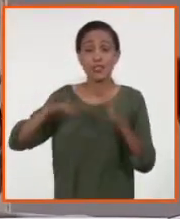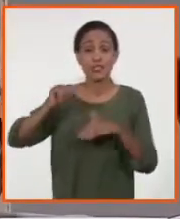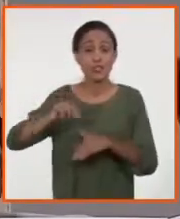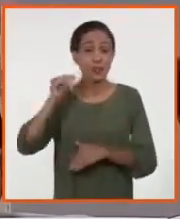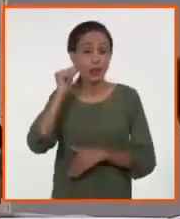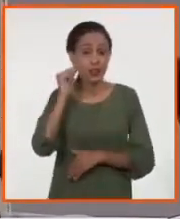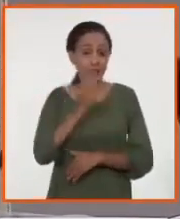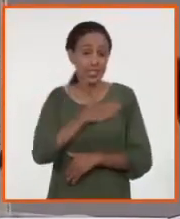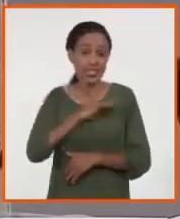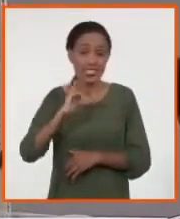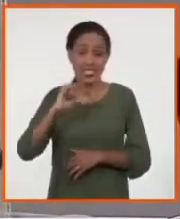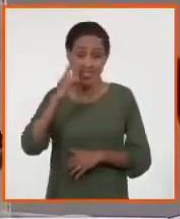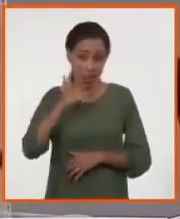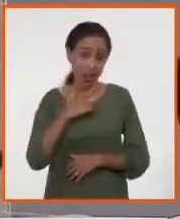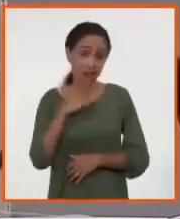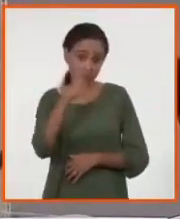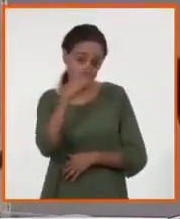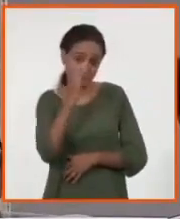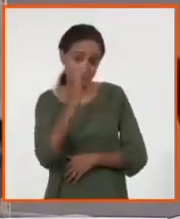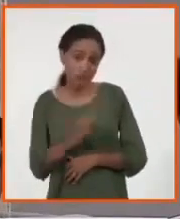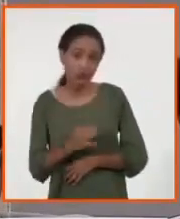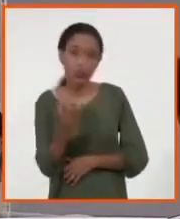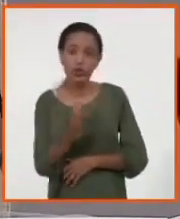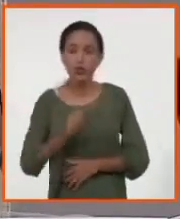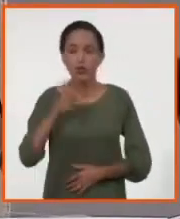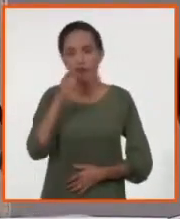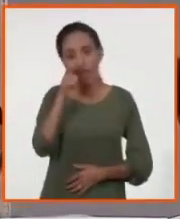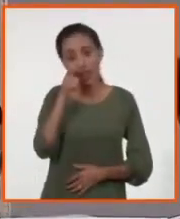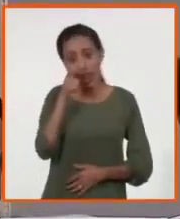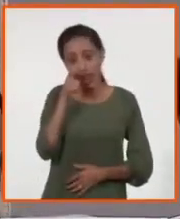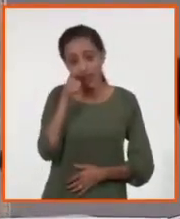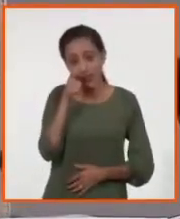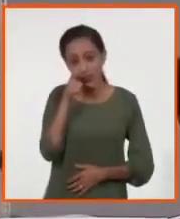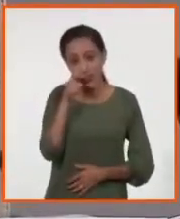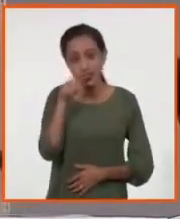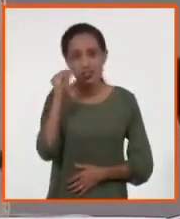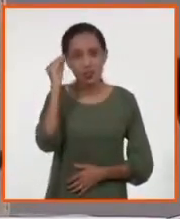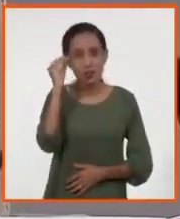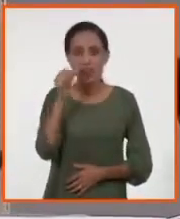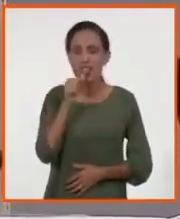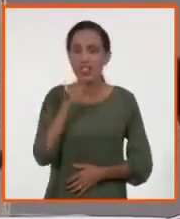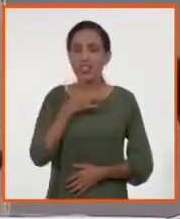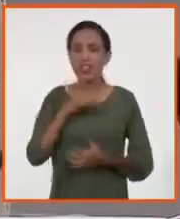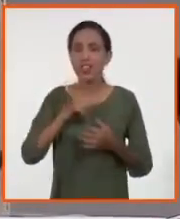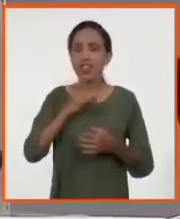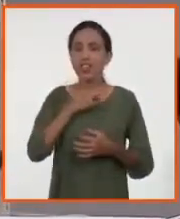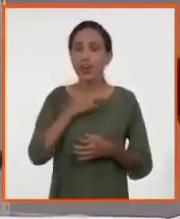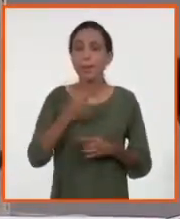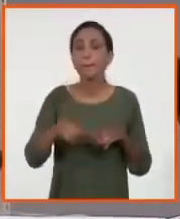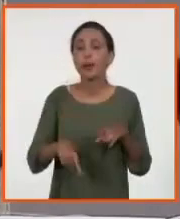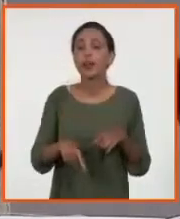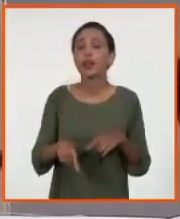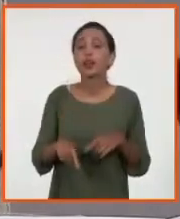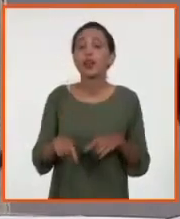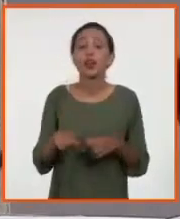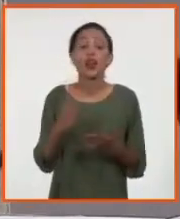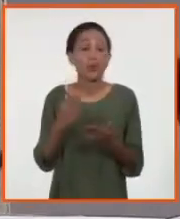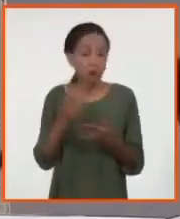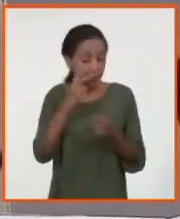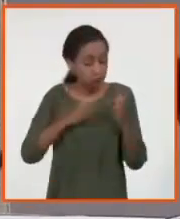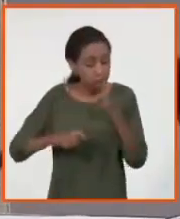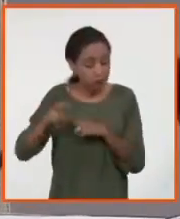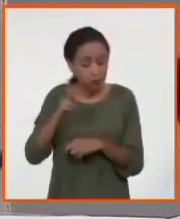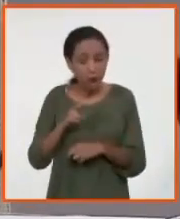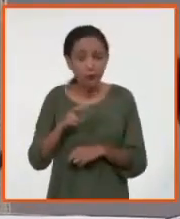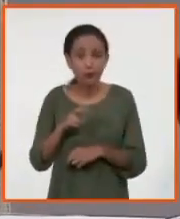SICA, hubo SICA. Y entonces nosotros en la vigilancia es dengue, pero estudiamos SICA, estudiamos chikungunya, que no tenemos en